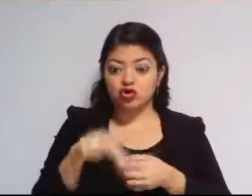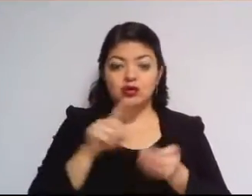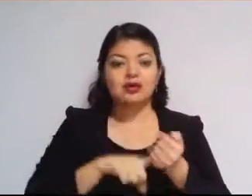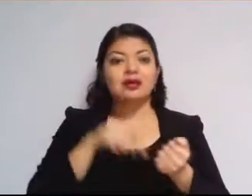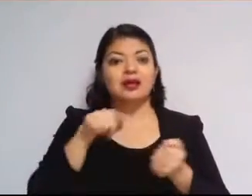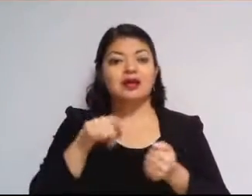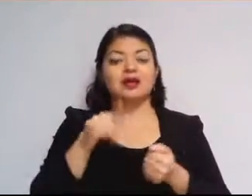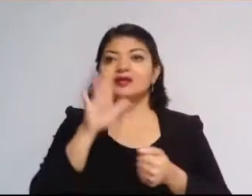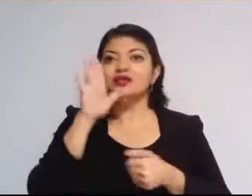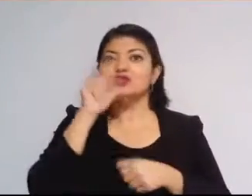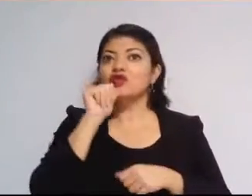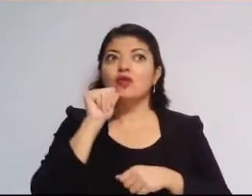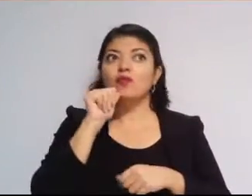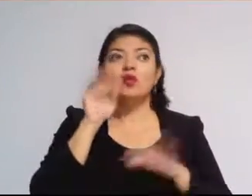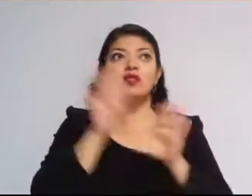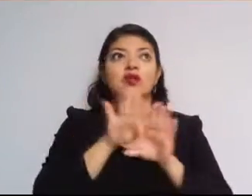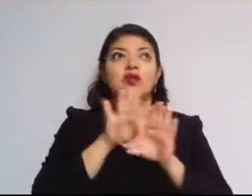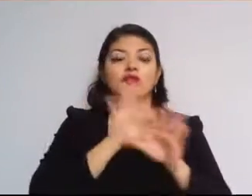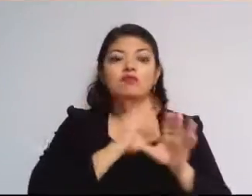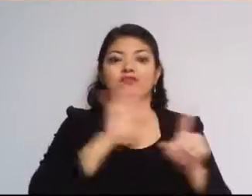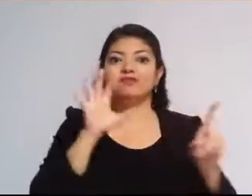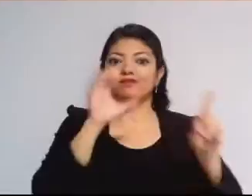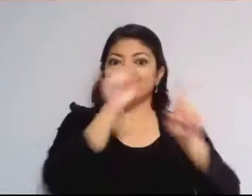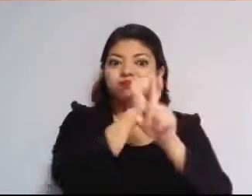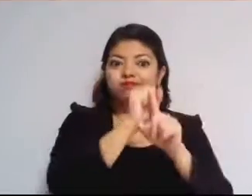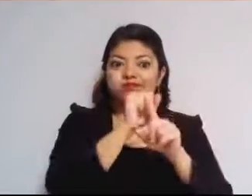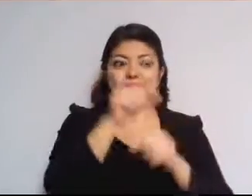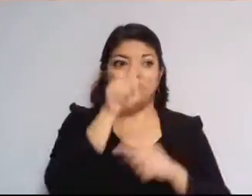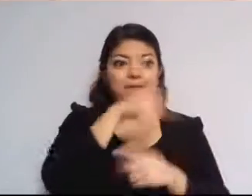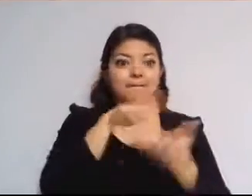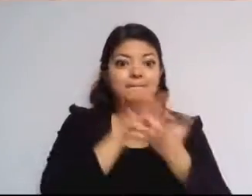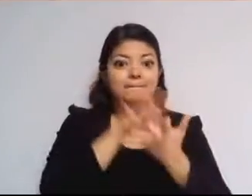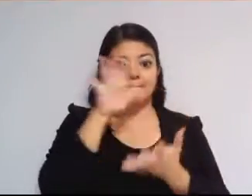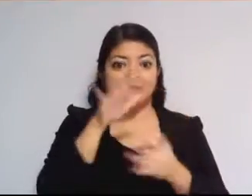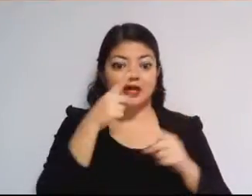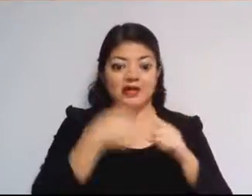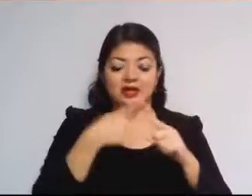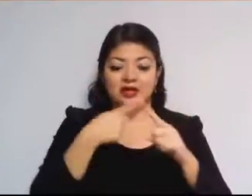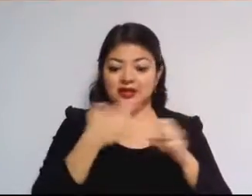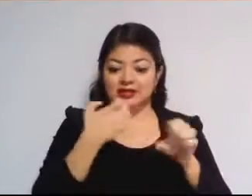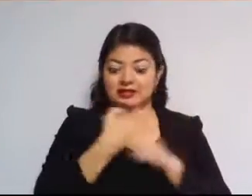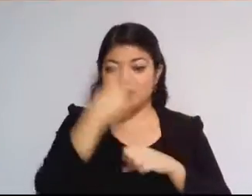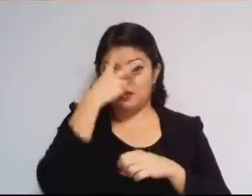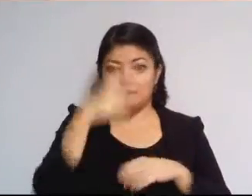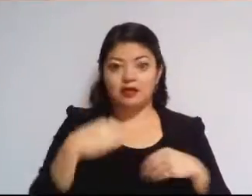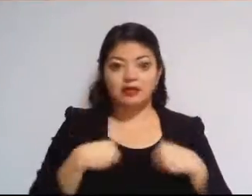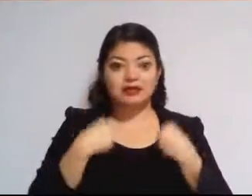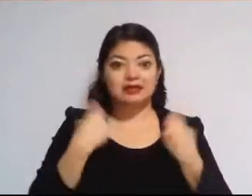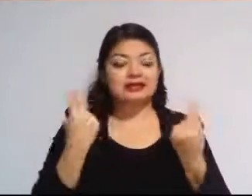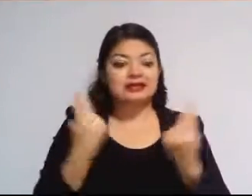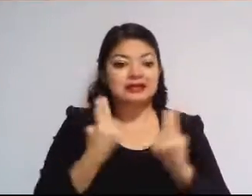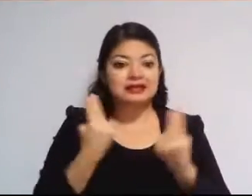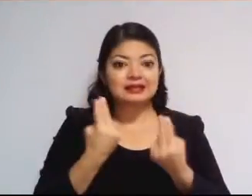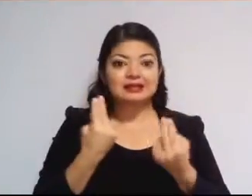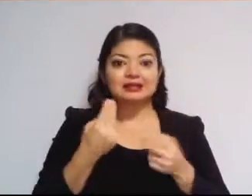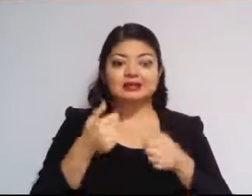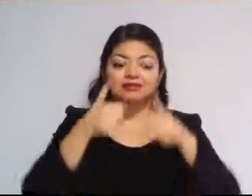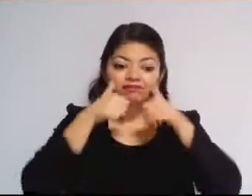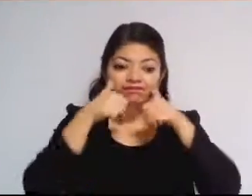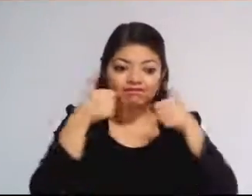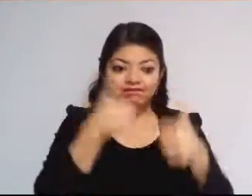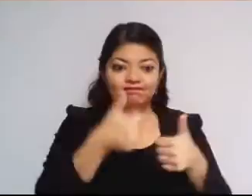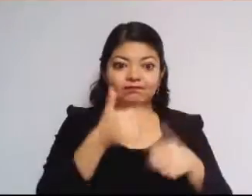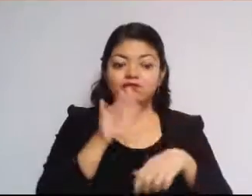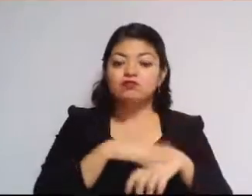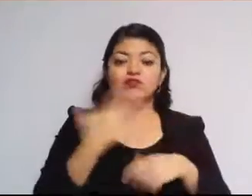inalcanzable para la gran mayoría de las y los mexiquenses que requieren instituciones públicas porque no se